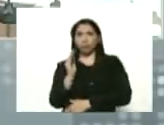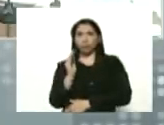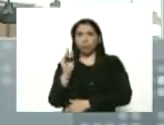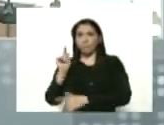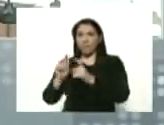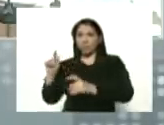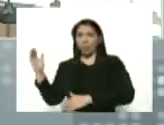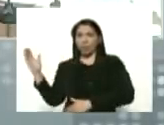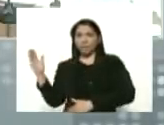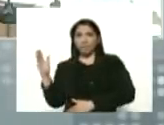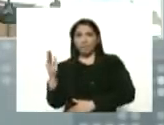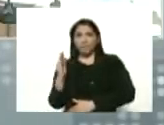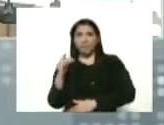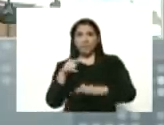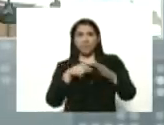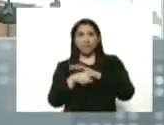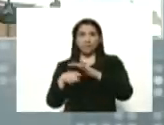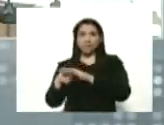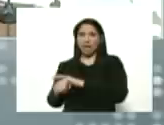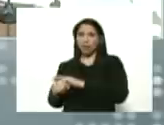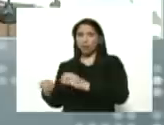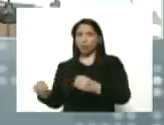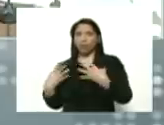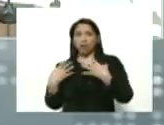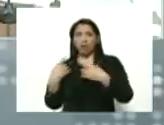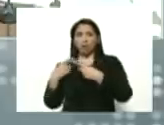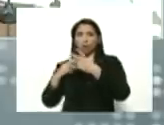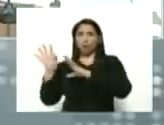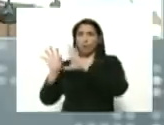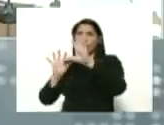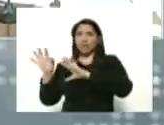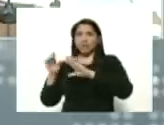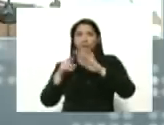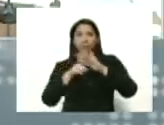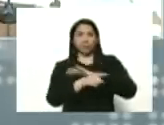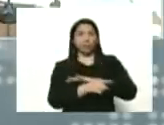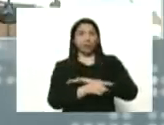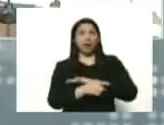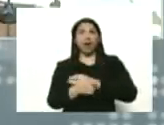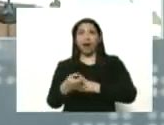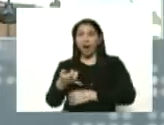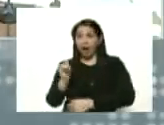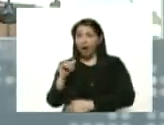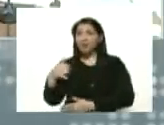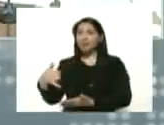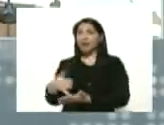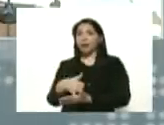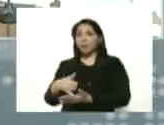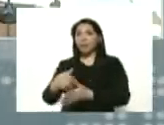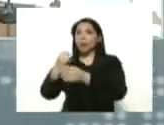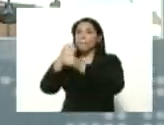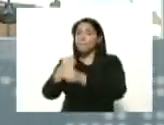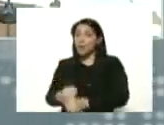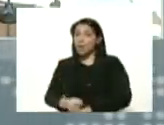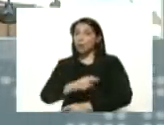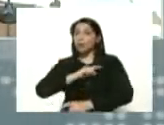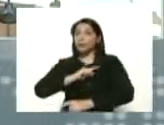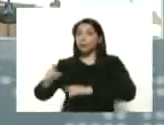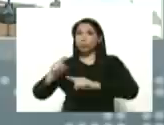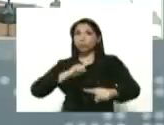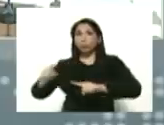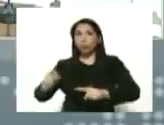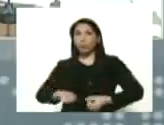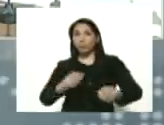contagiados del exterior. Ha habido un relajamiento. espero que con las instrucciones que se dieron